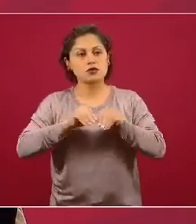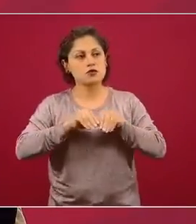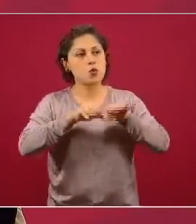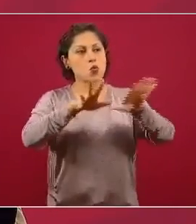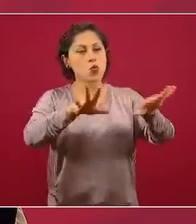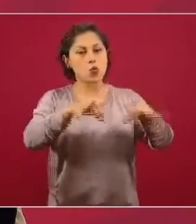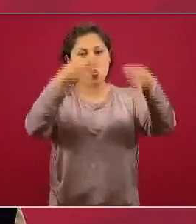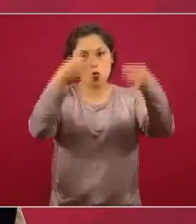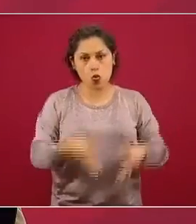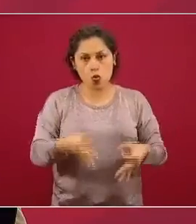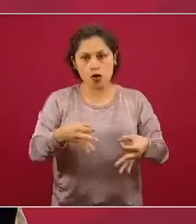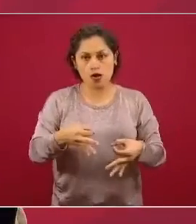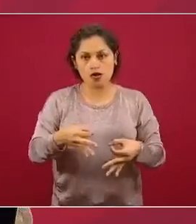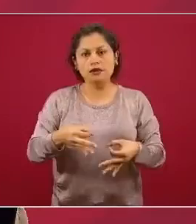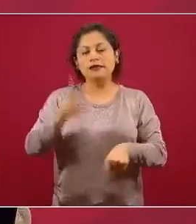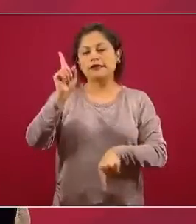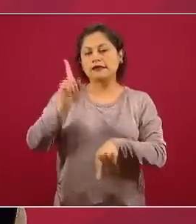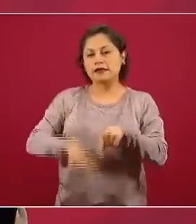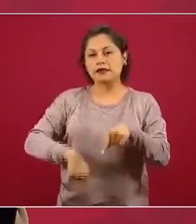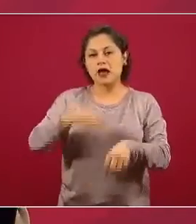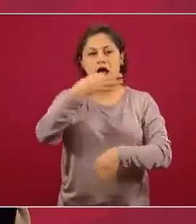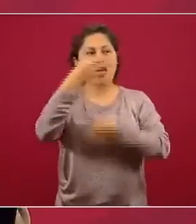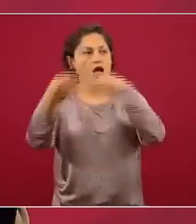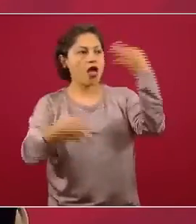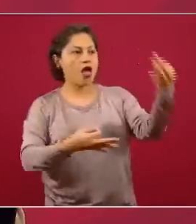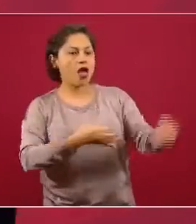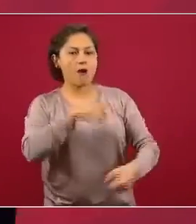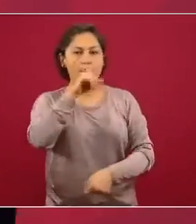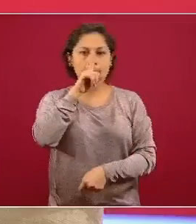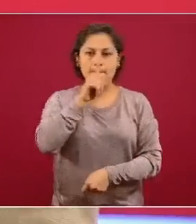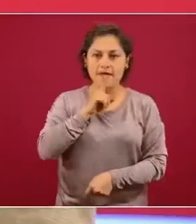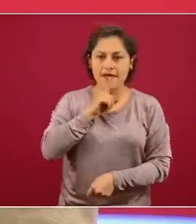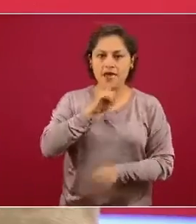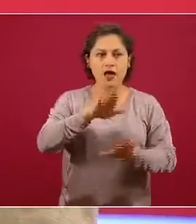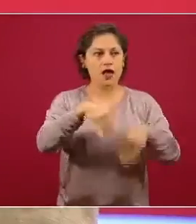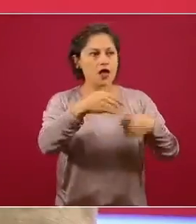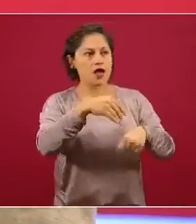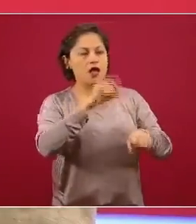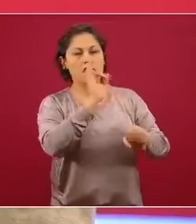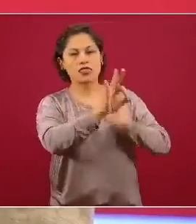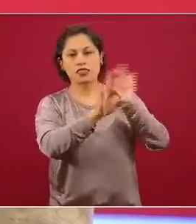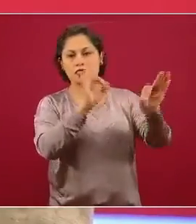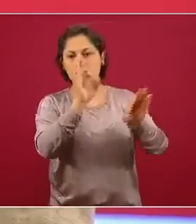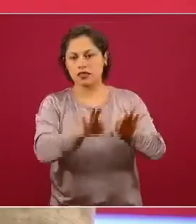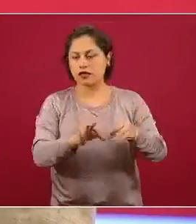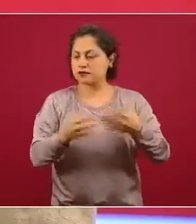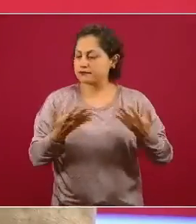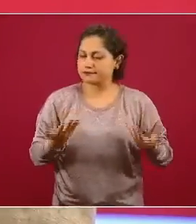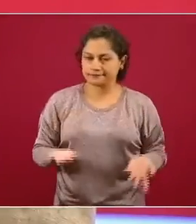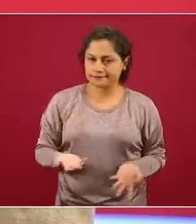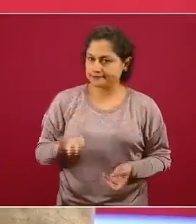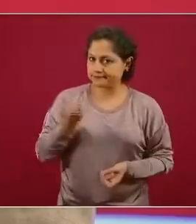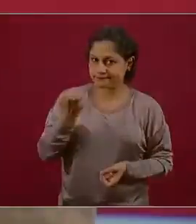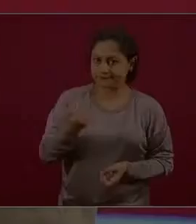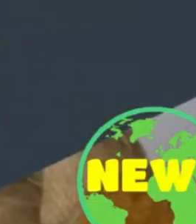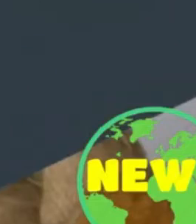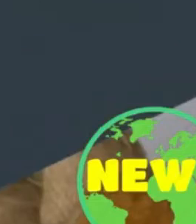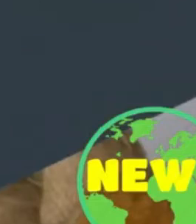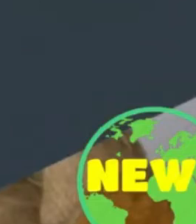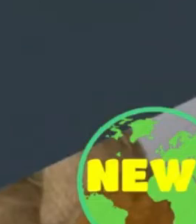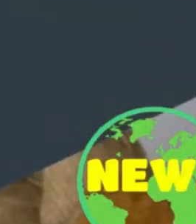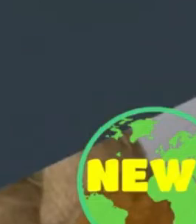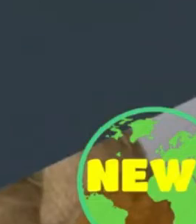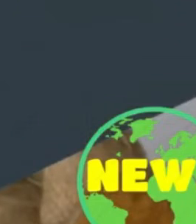fabricado o generado a partir de distintas distorsiones deliberadas de la información.